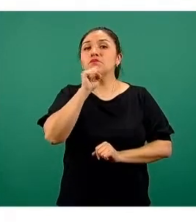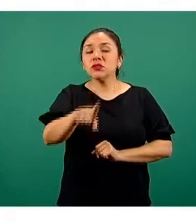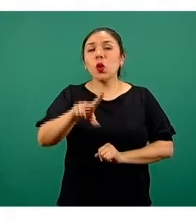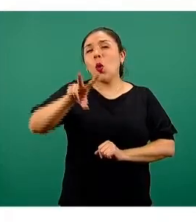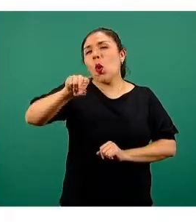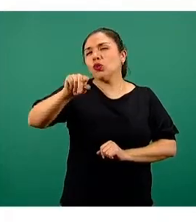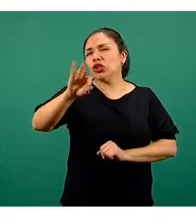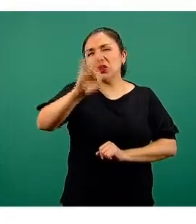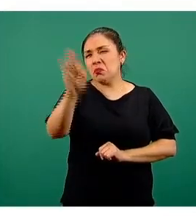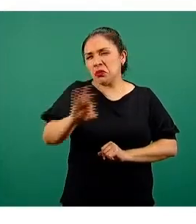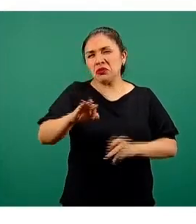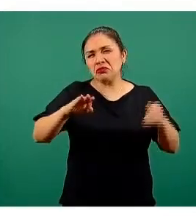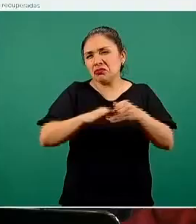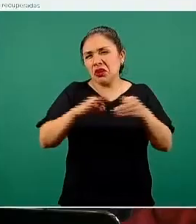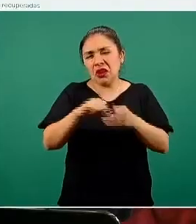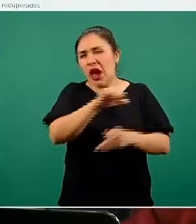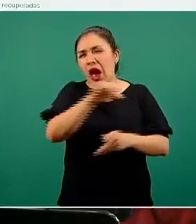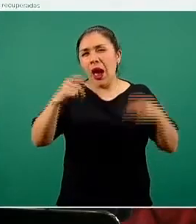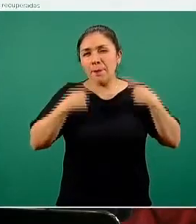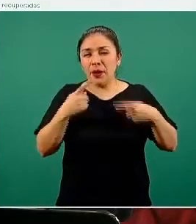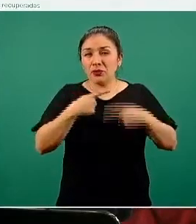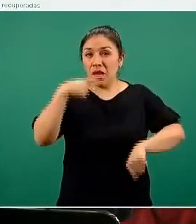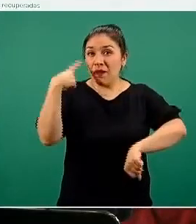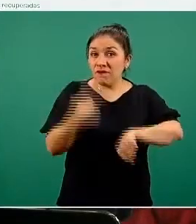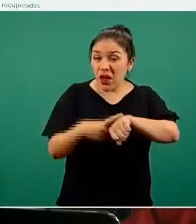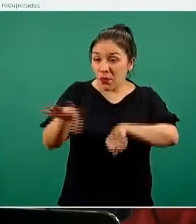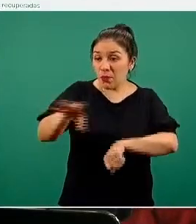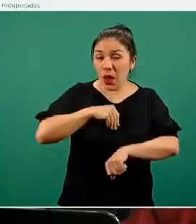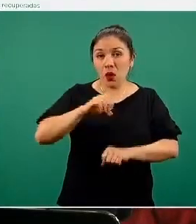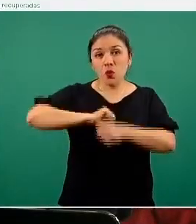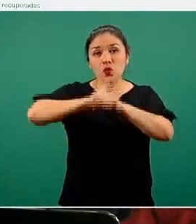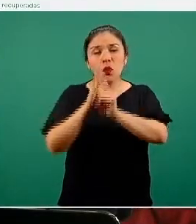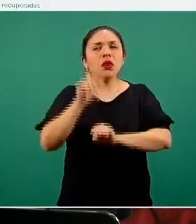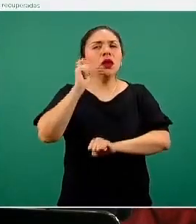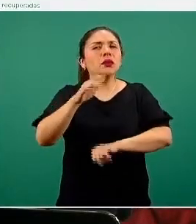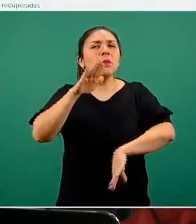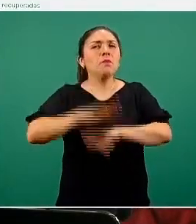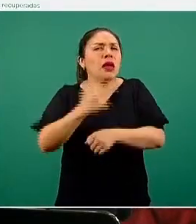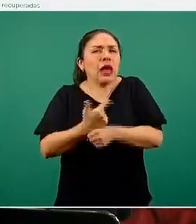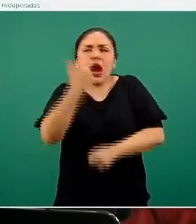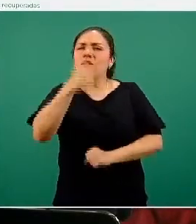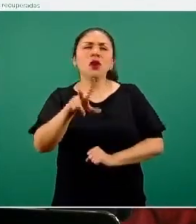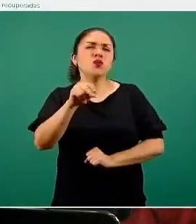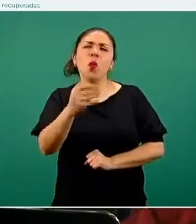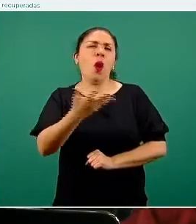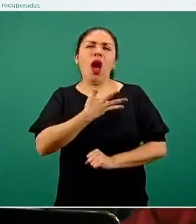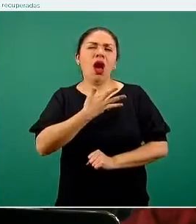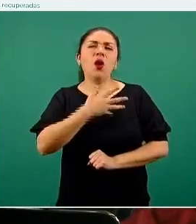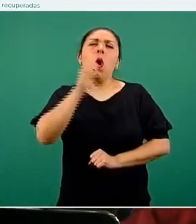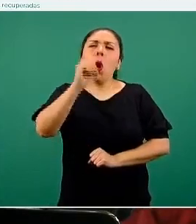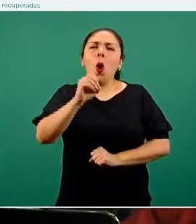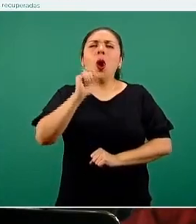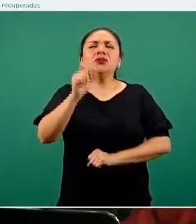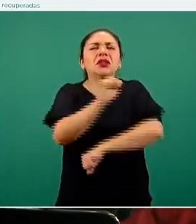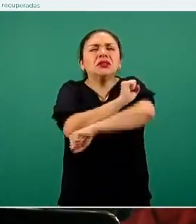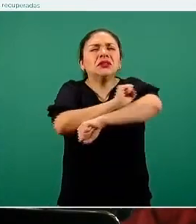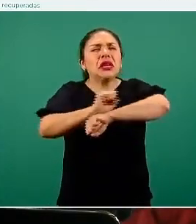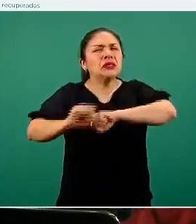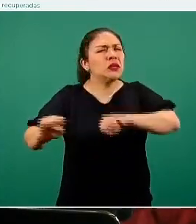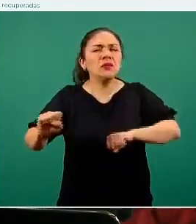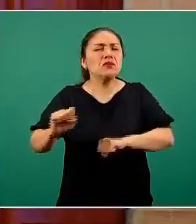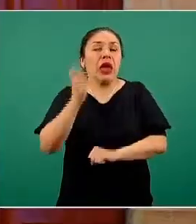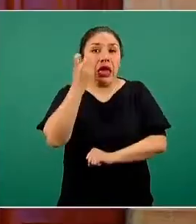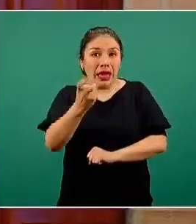% de las personas que enferman de COVID lo hacen de manera no grave o expresan un COVID leve,